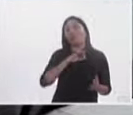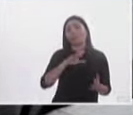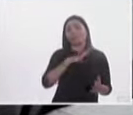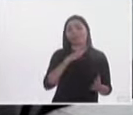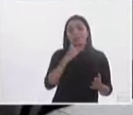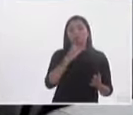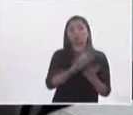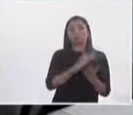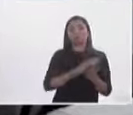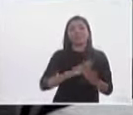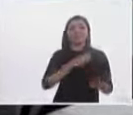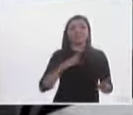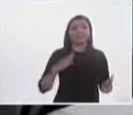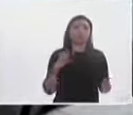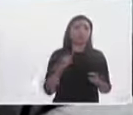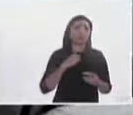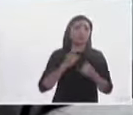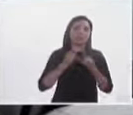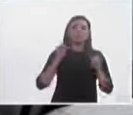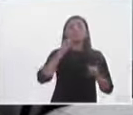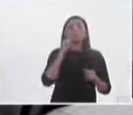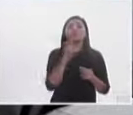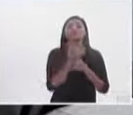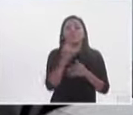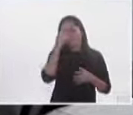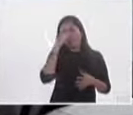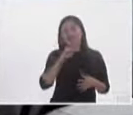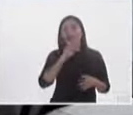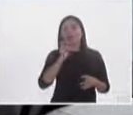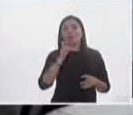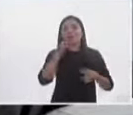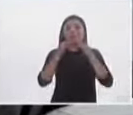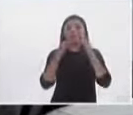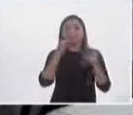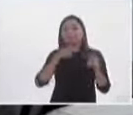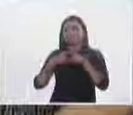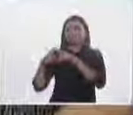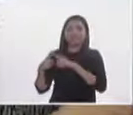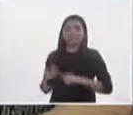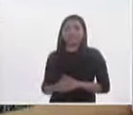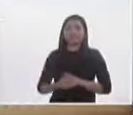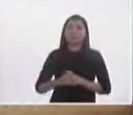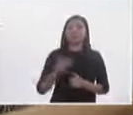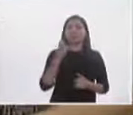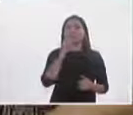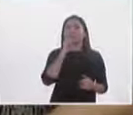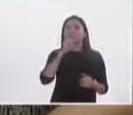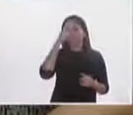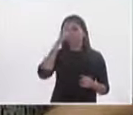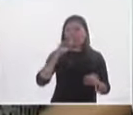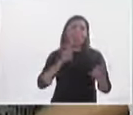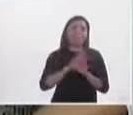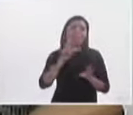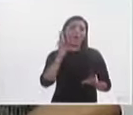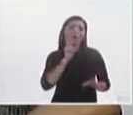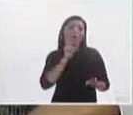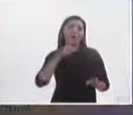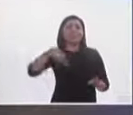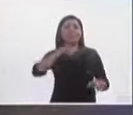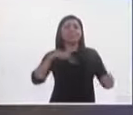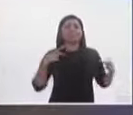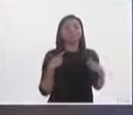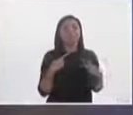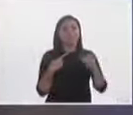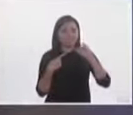candidatura independiente o más bien consolidar las ofertas partidistas que hay así es pues también será una prueba para los votantes sí